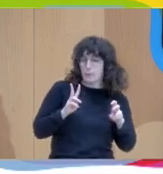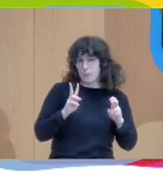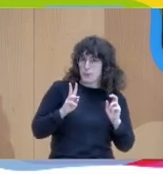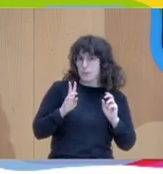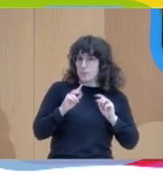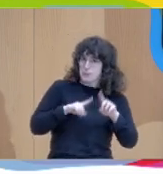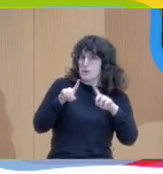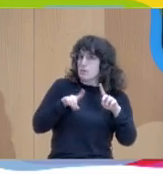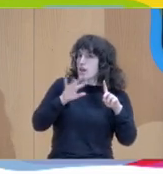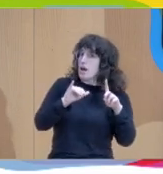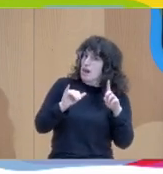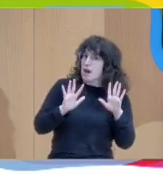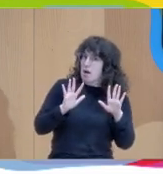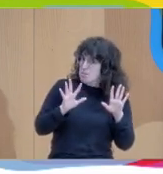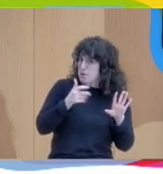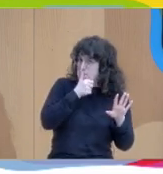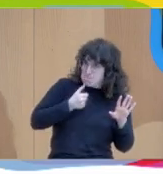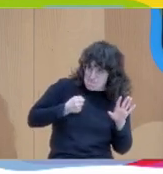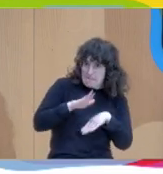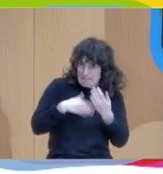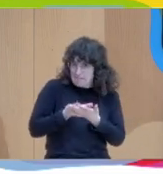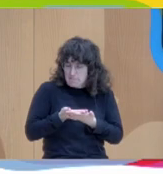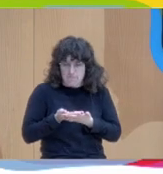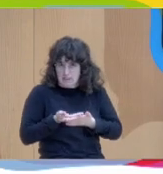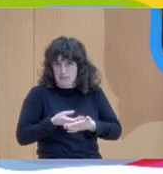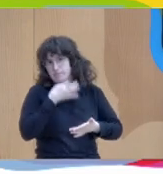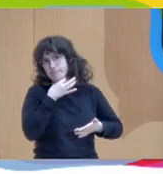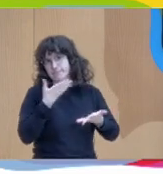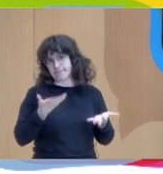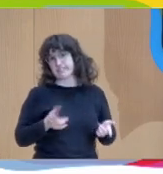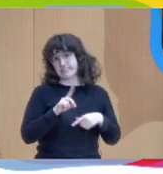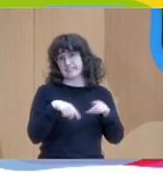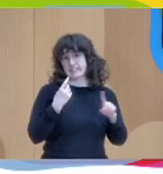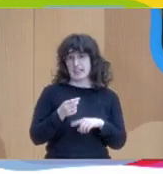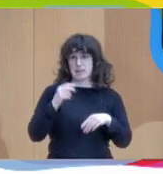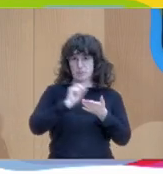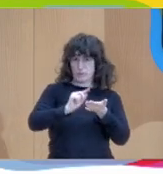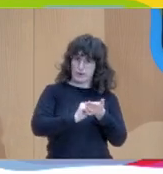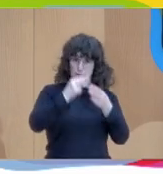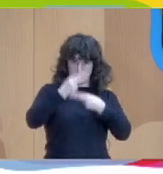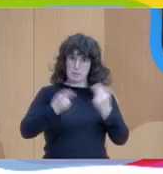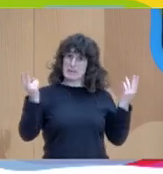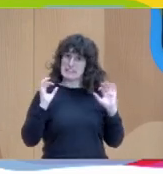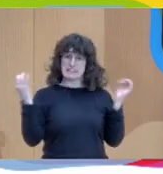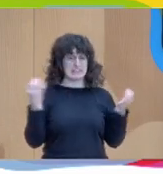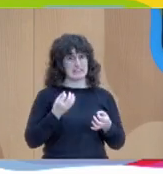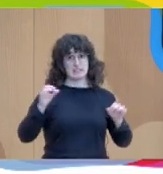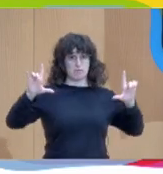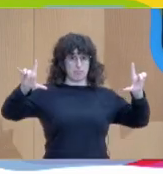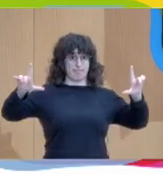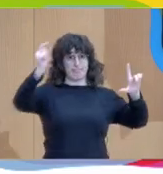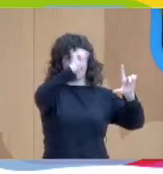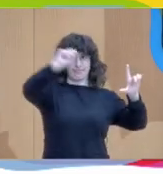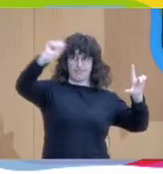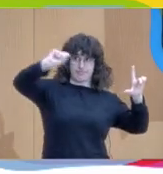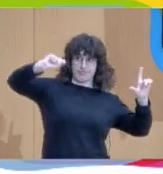Entonces empezamos de esa manera luego pasamos a las notas públicas con una pizarra que teníamos grande fuimos en las